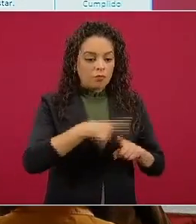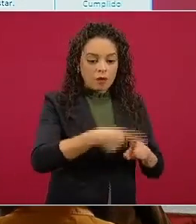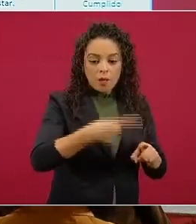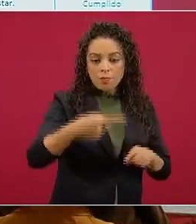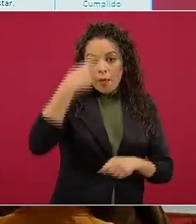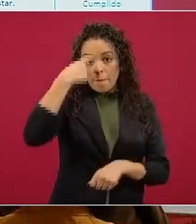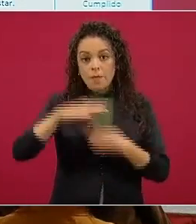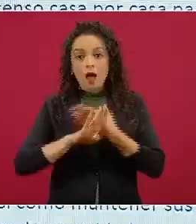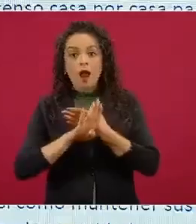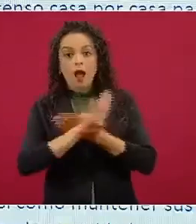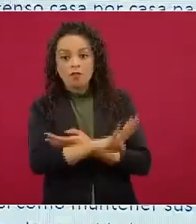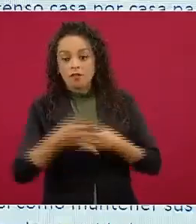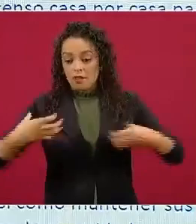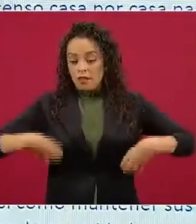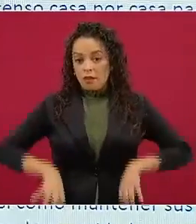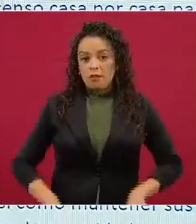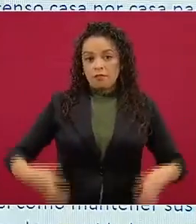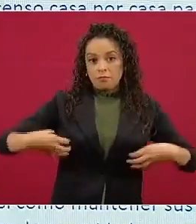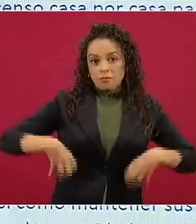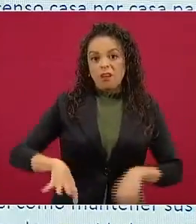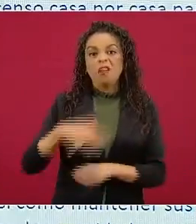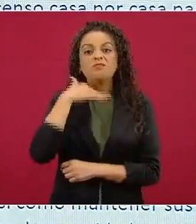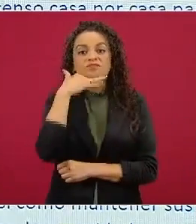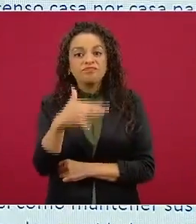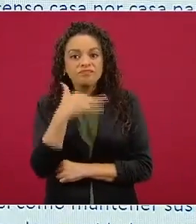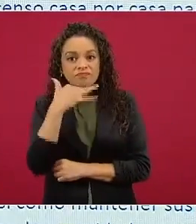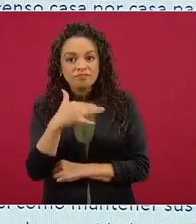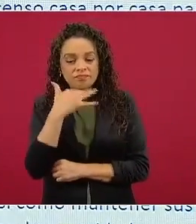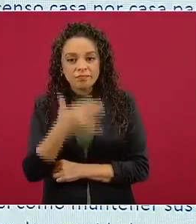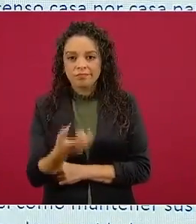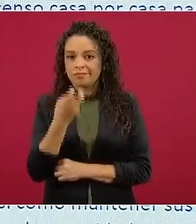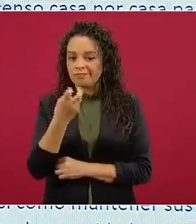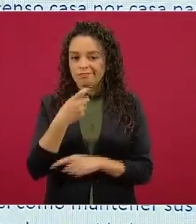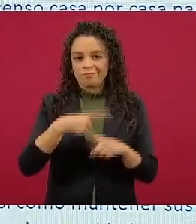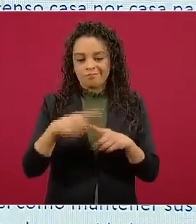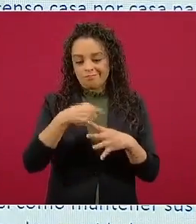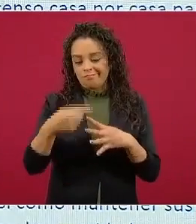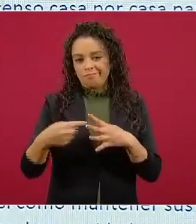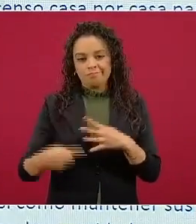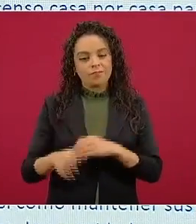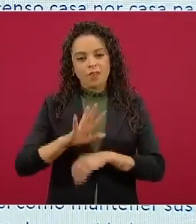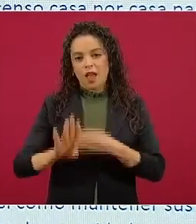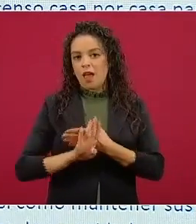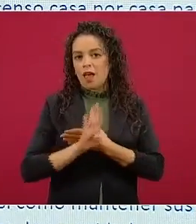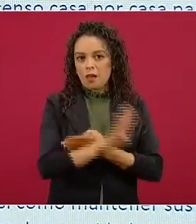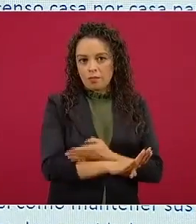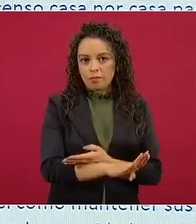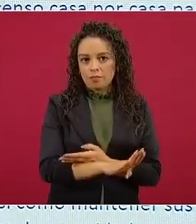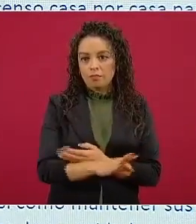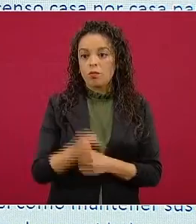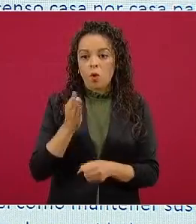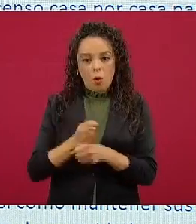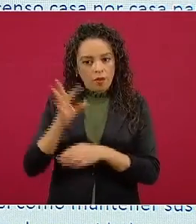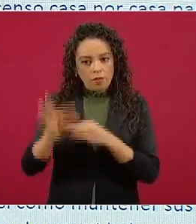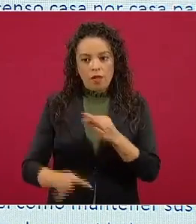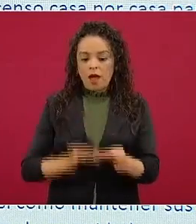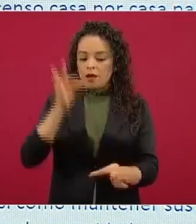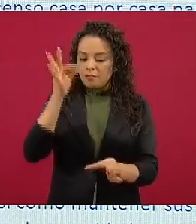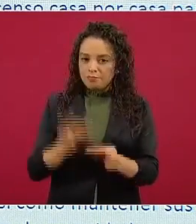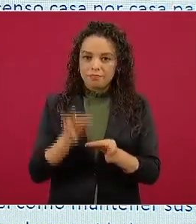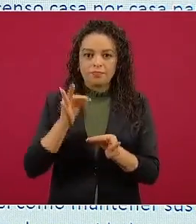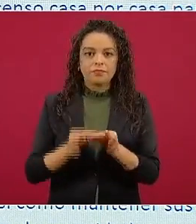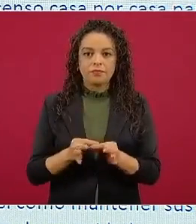corrupción, piquete de ojo, etcétera, etcétera, etcétera. Cumplido. Todo es